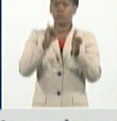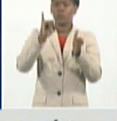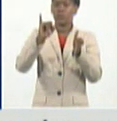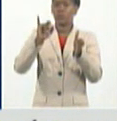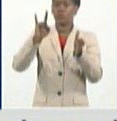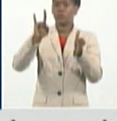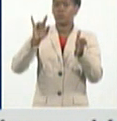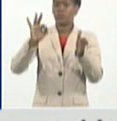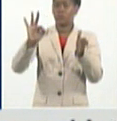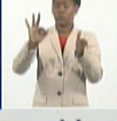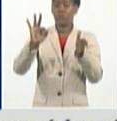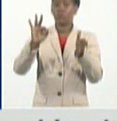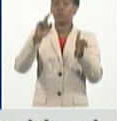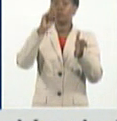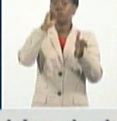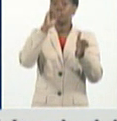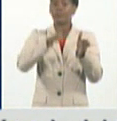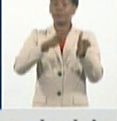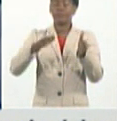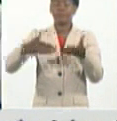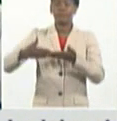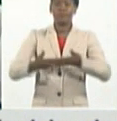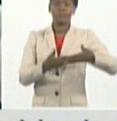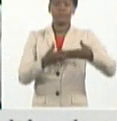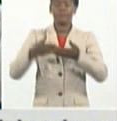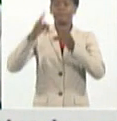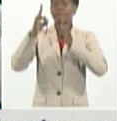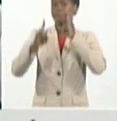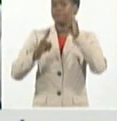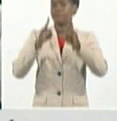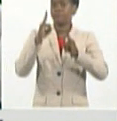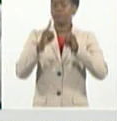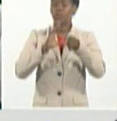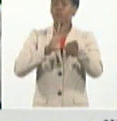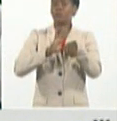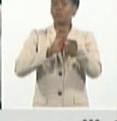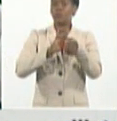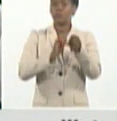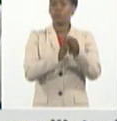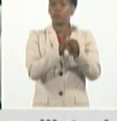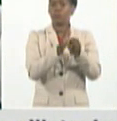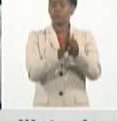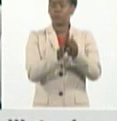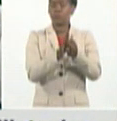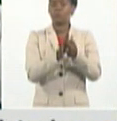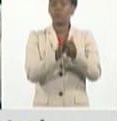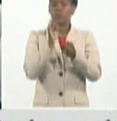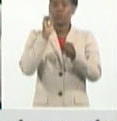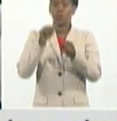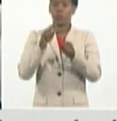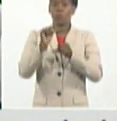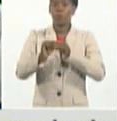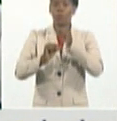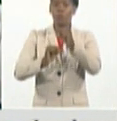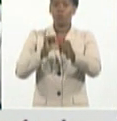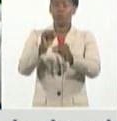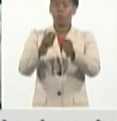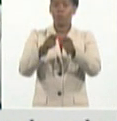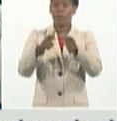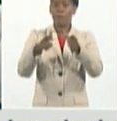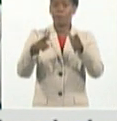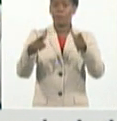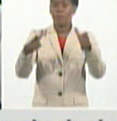pacientes pediátricos diagnosticados, promediando la elevada cifra de